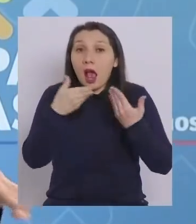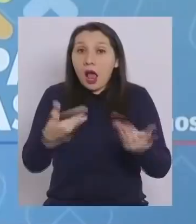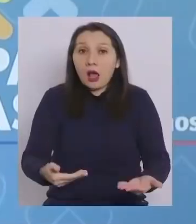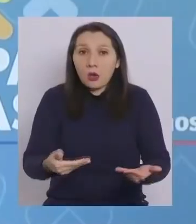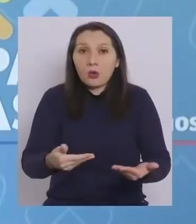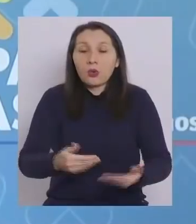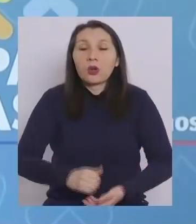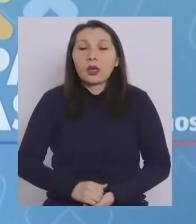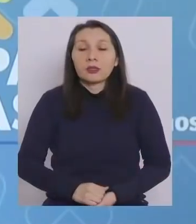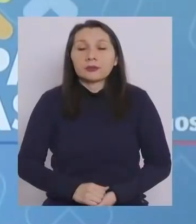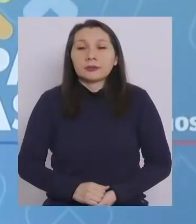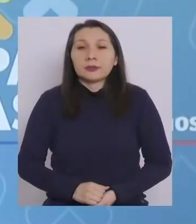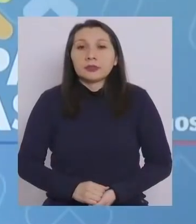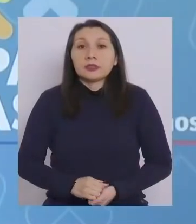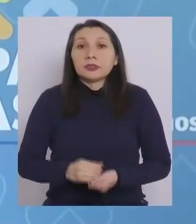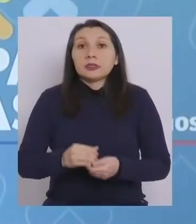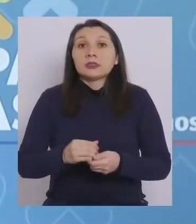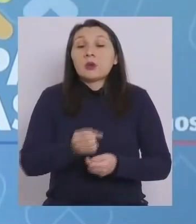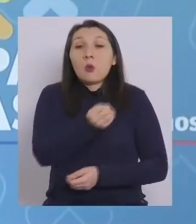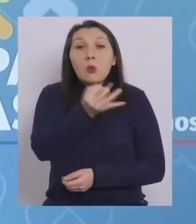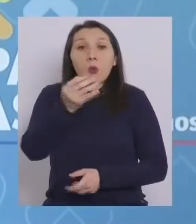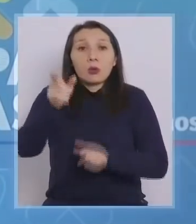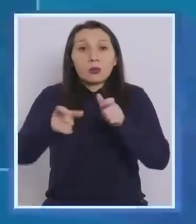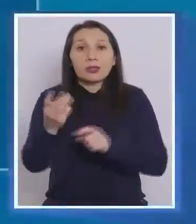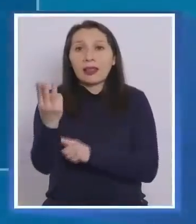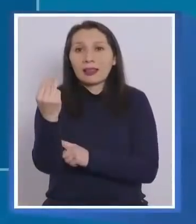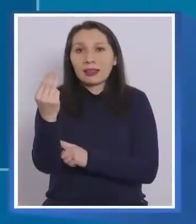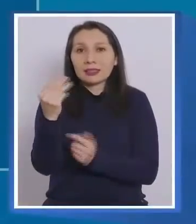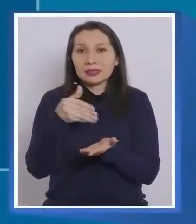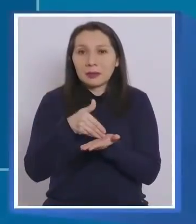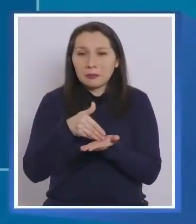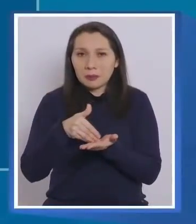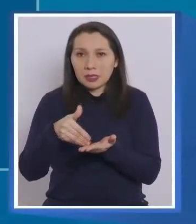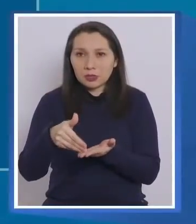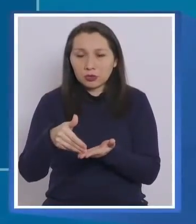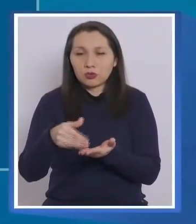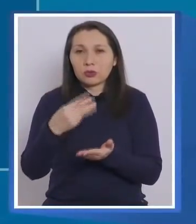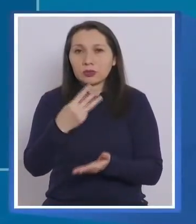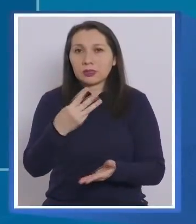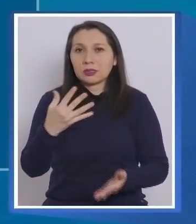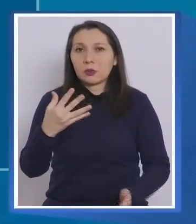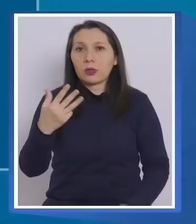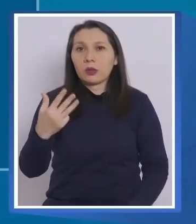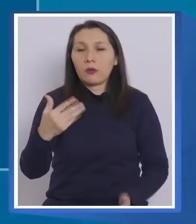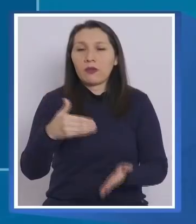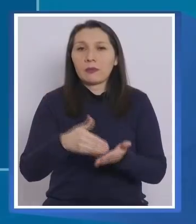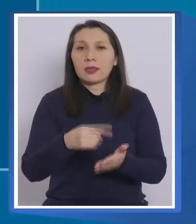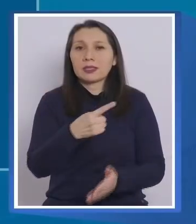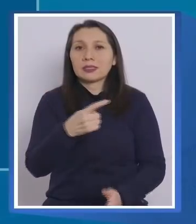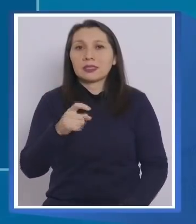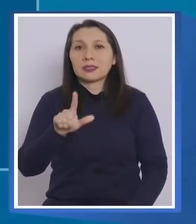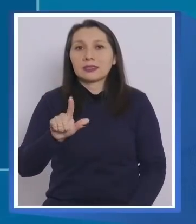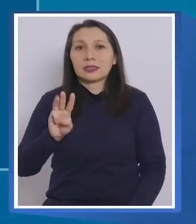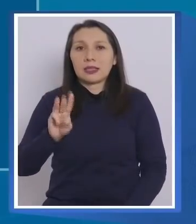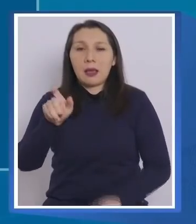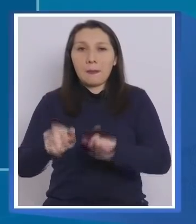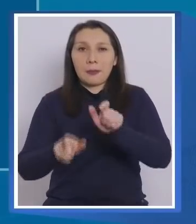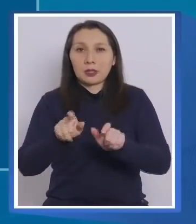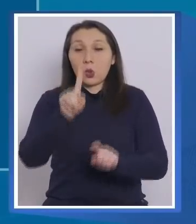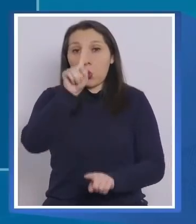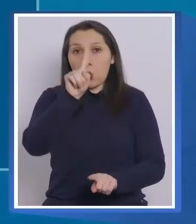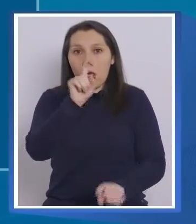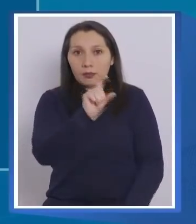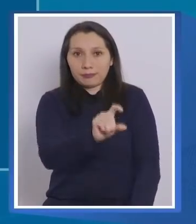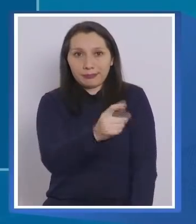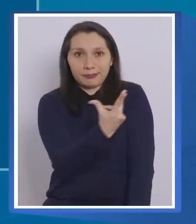hemos vacunado a 13.359.173 personas con una